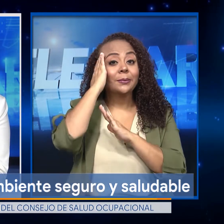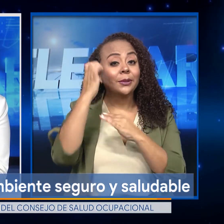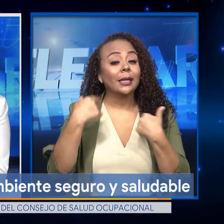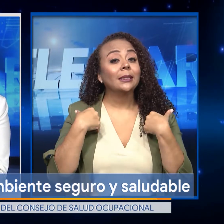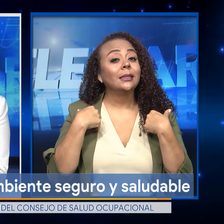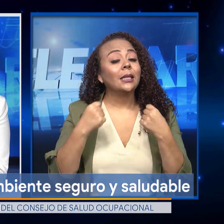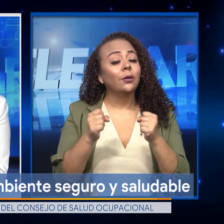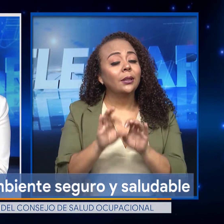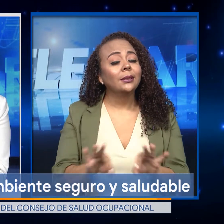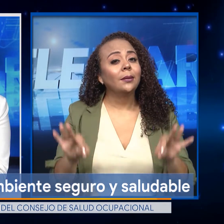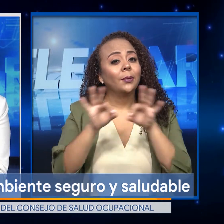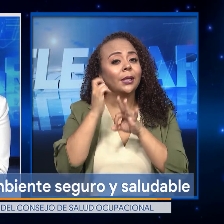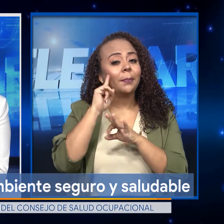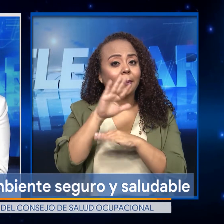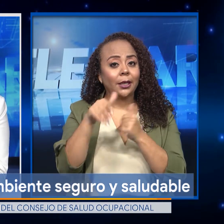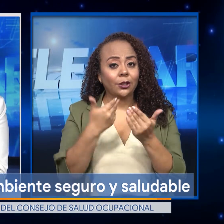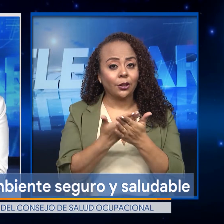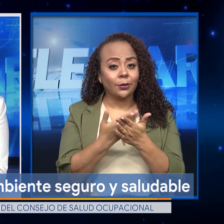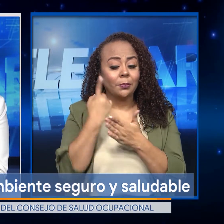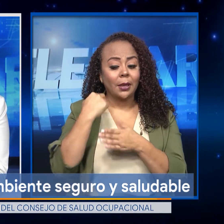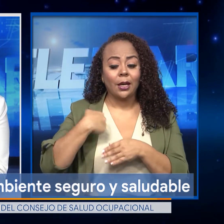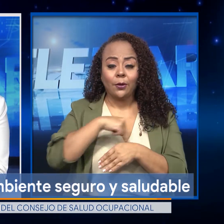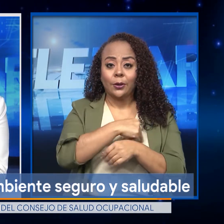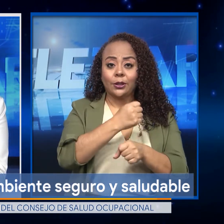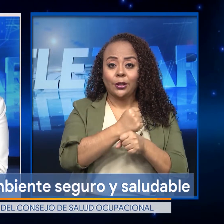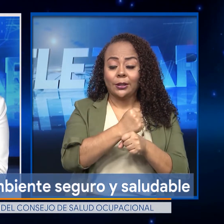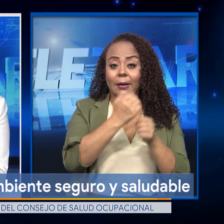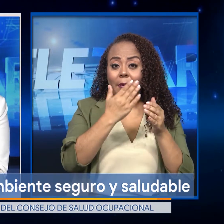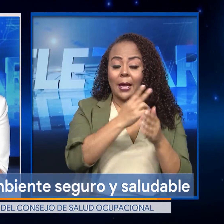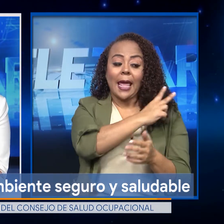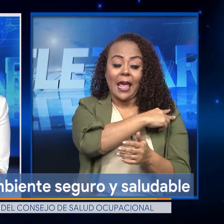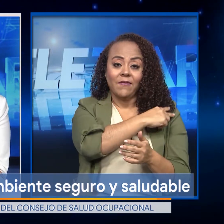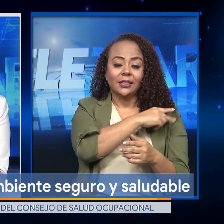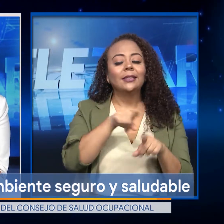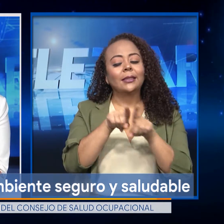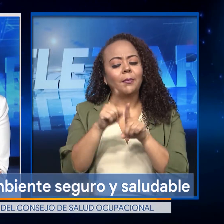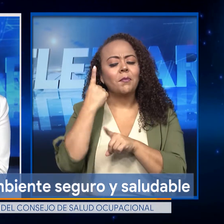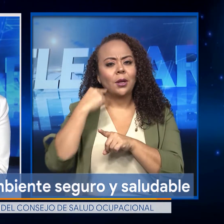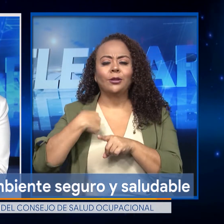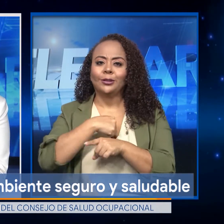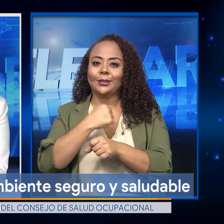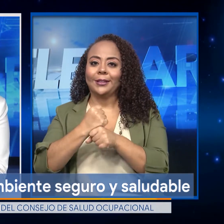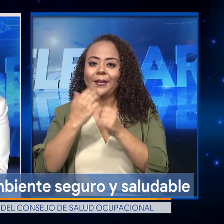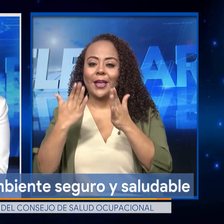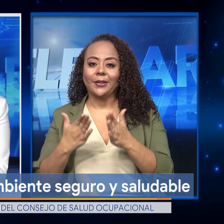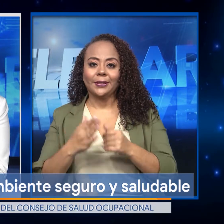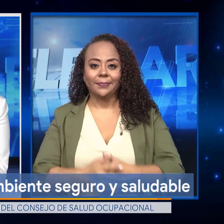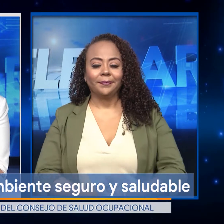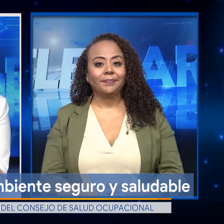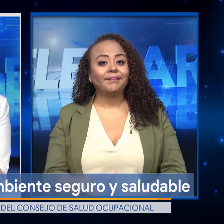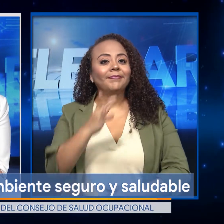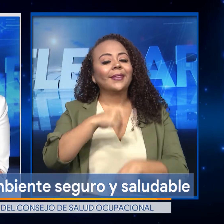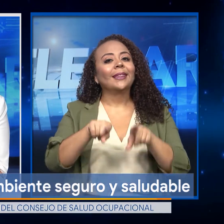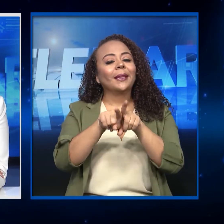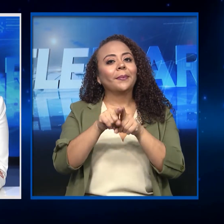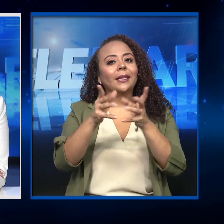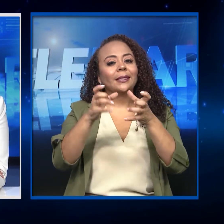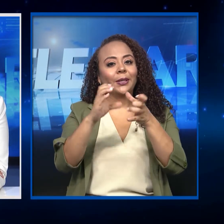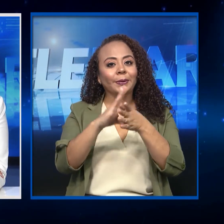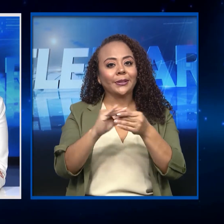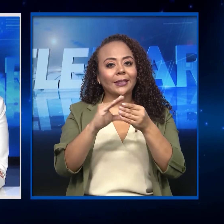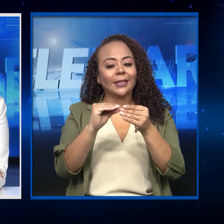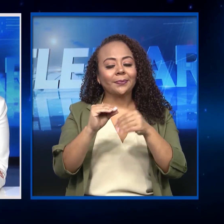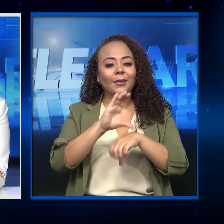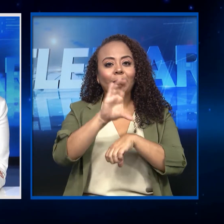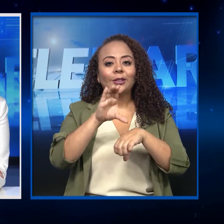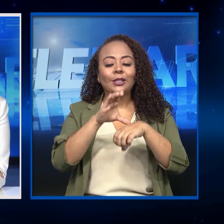salud es importante para todos, tanto para nuestros empleadores como para nosotros los trabajadores. Y también le voy a contar que precisamente el